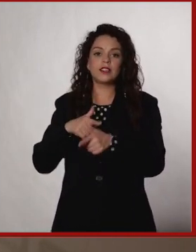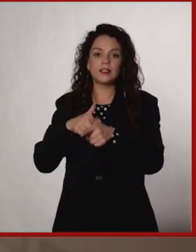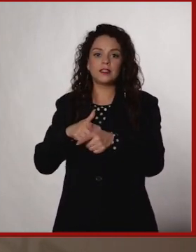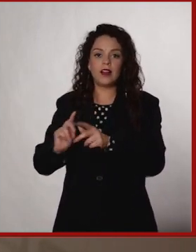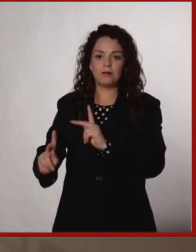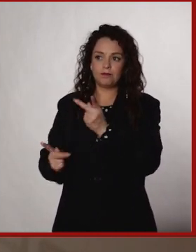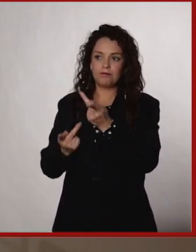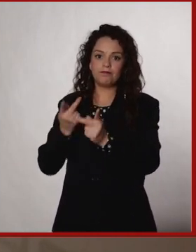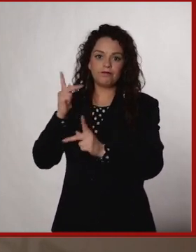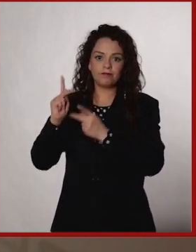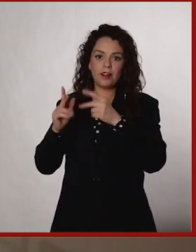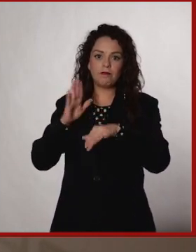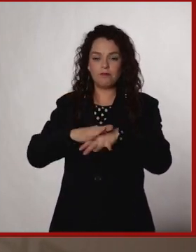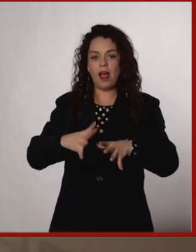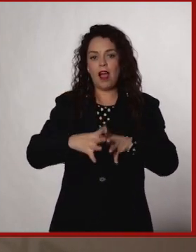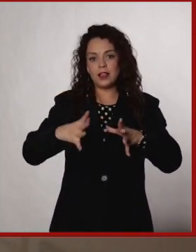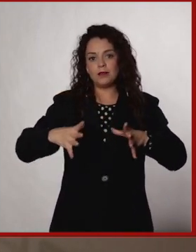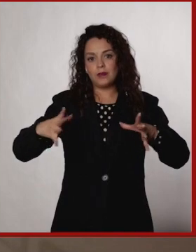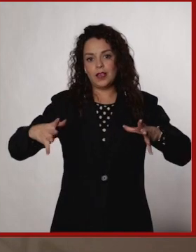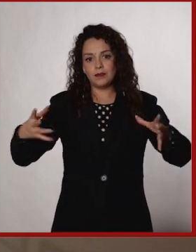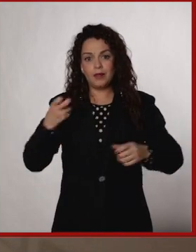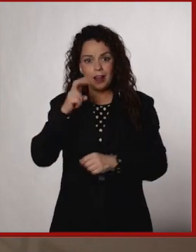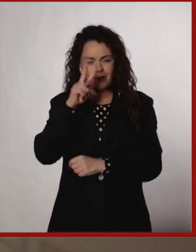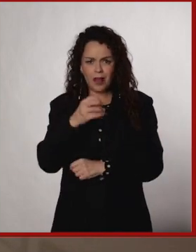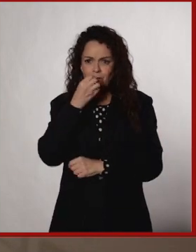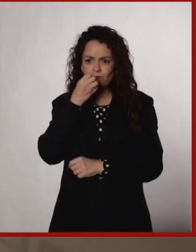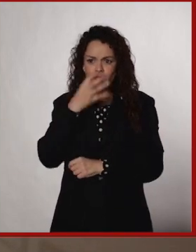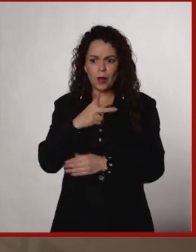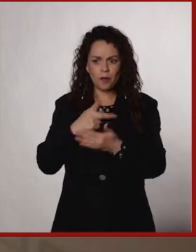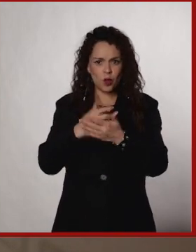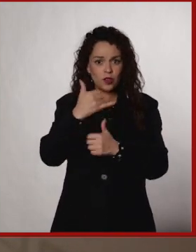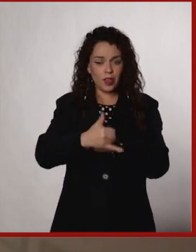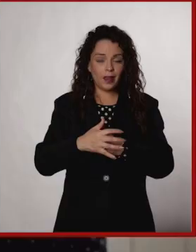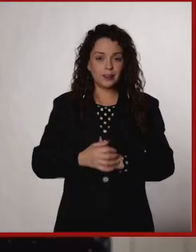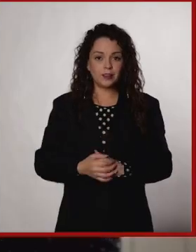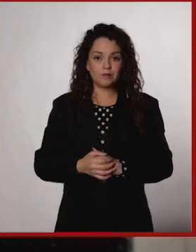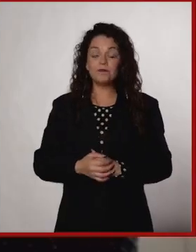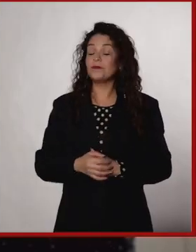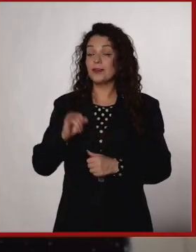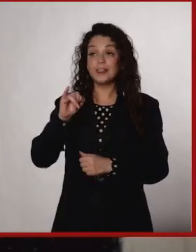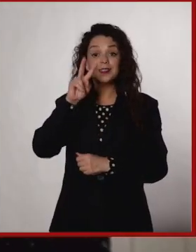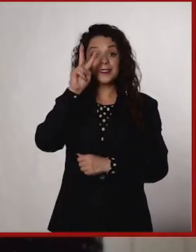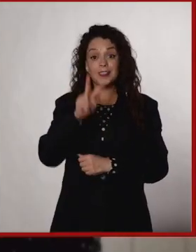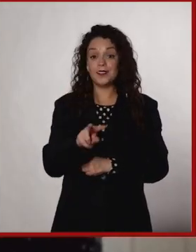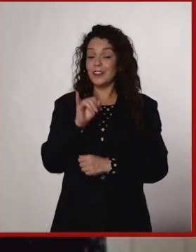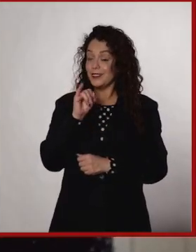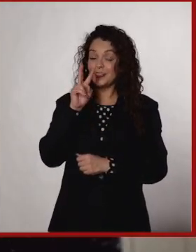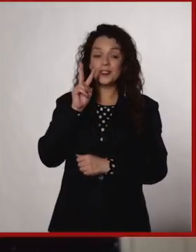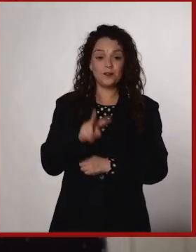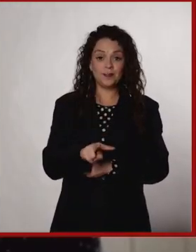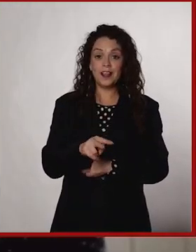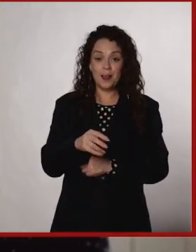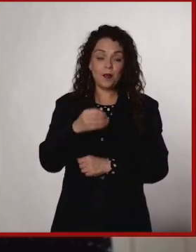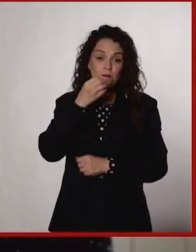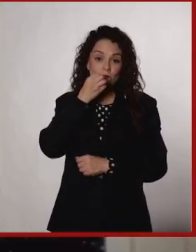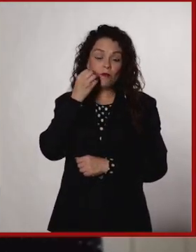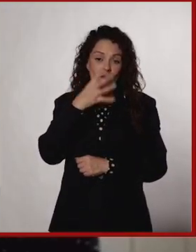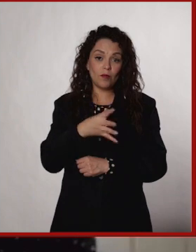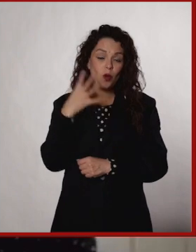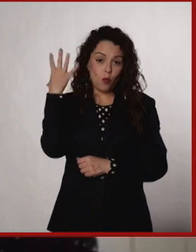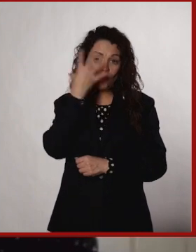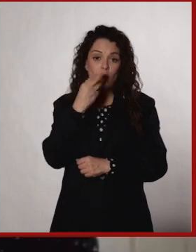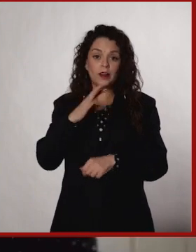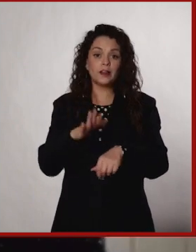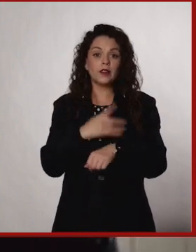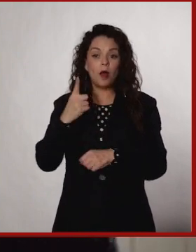que esté bien y para ver que se pueda seguir desarrollando. Entonces, se me hace bien bonito ese proyecto. Sí, sí, sí, totalmente. Creo que